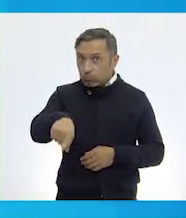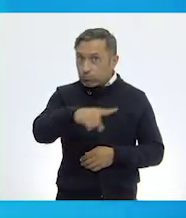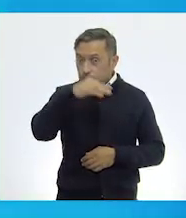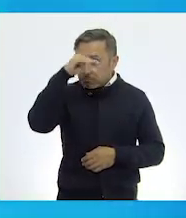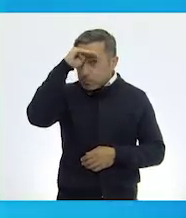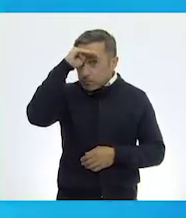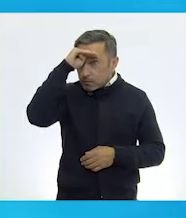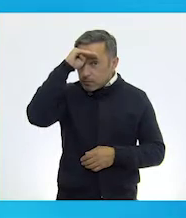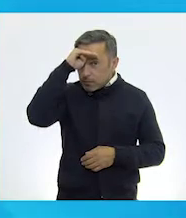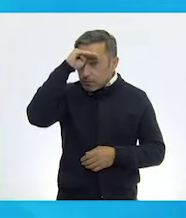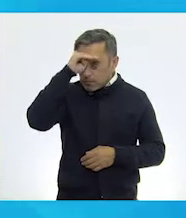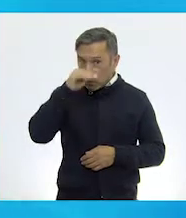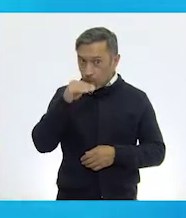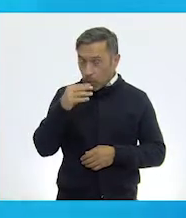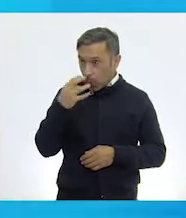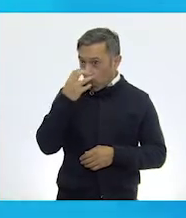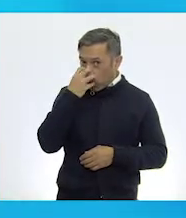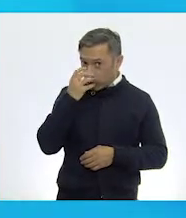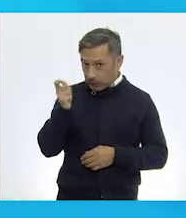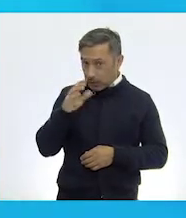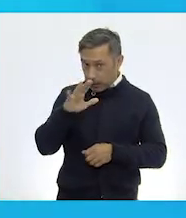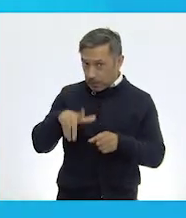corresponde a los animales domésticos?